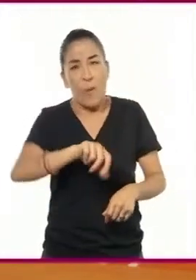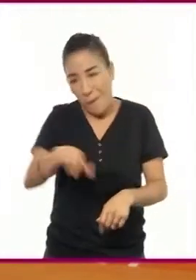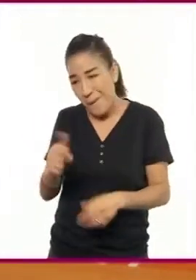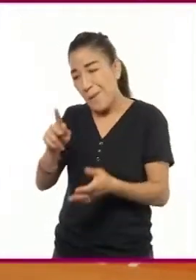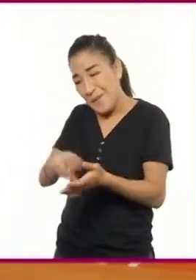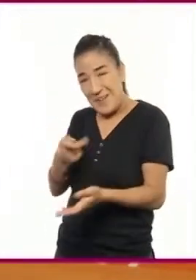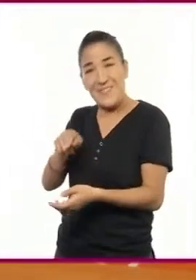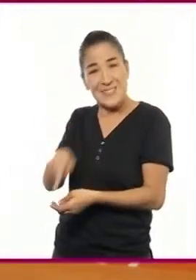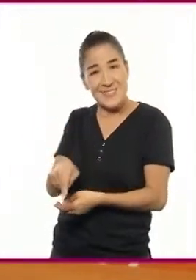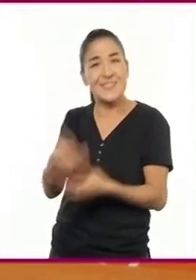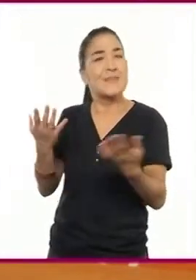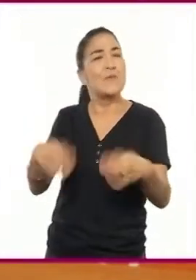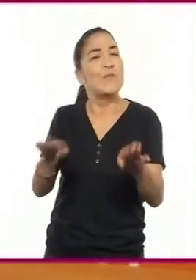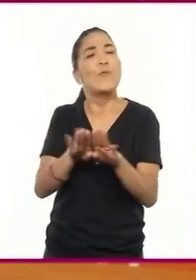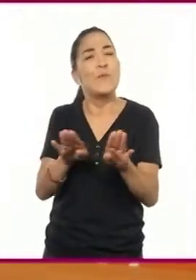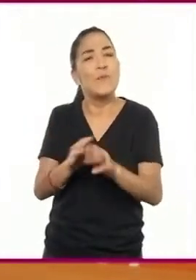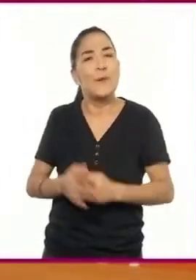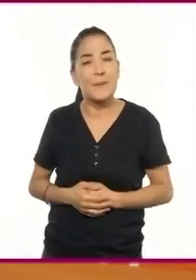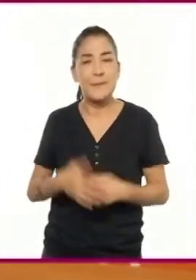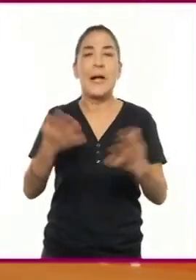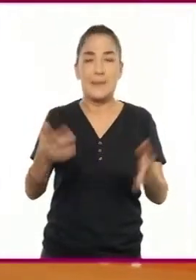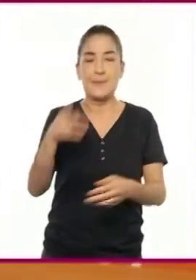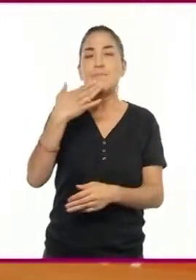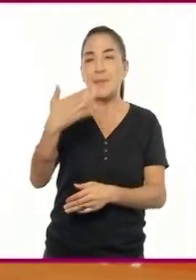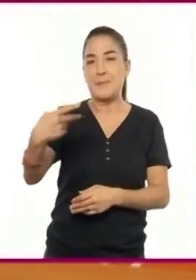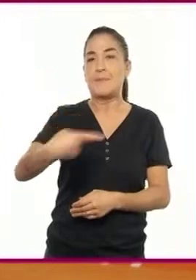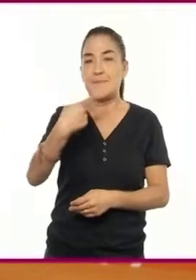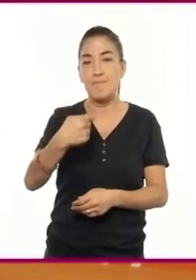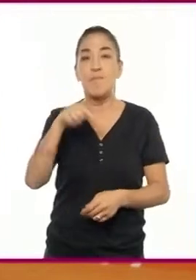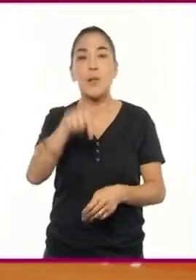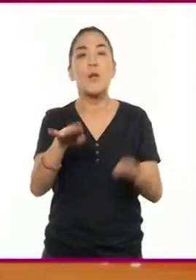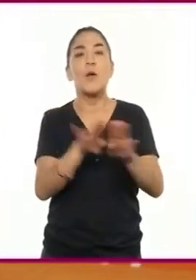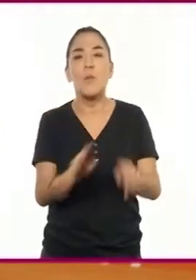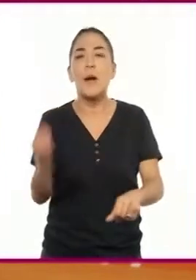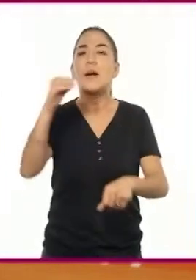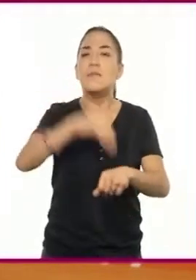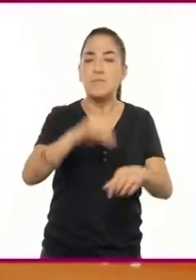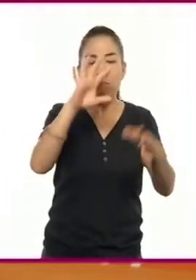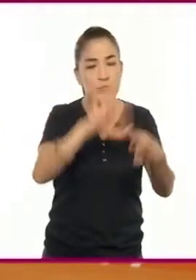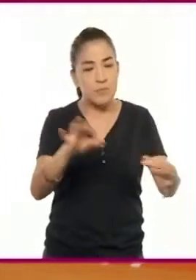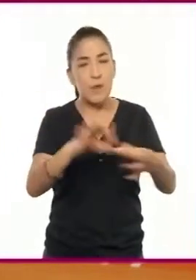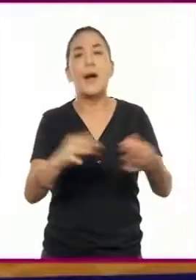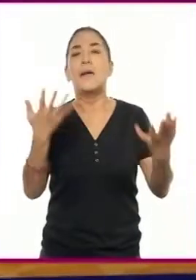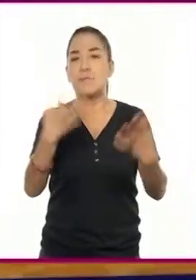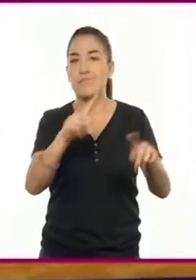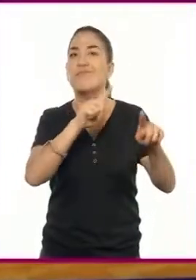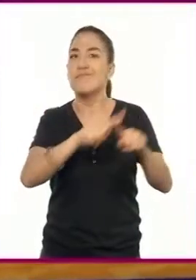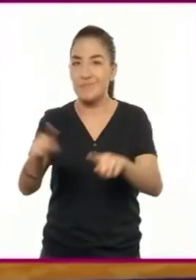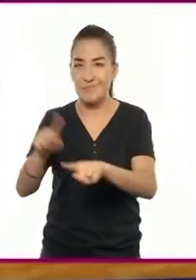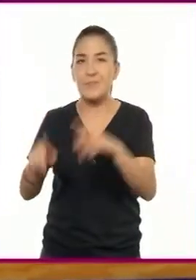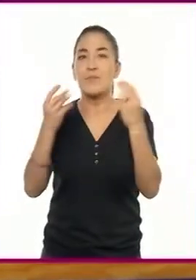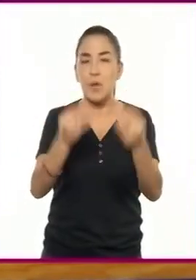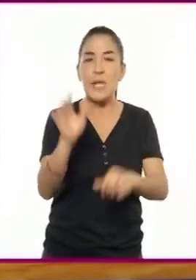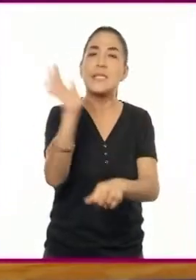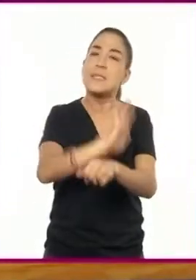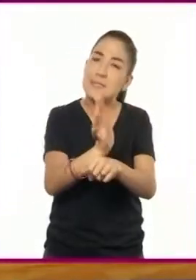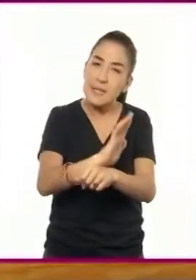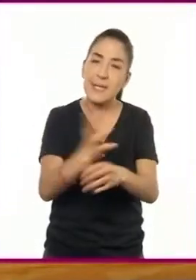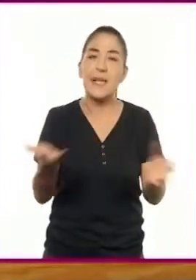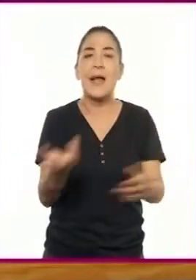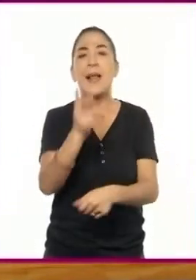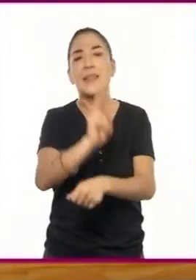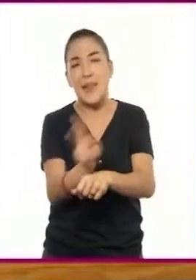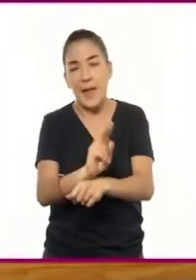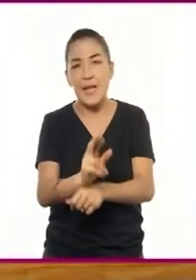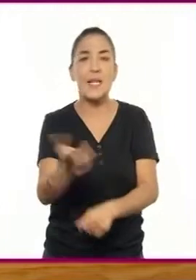Enrique. La adaptación ha existido desde hace mucho tiempo y se ha experimentado en muchos géneros. Se hace en cine, tele,